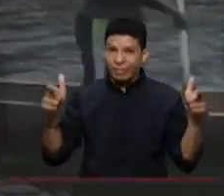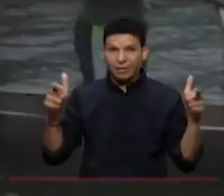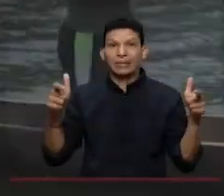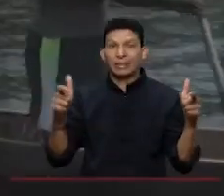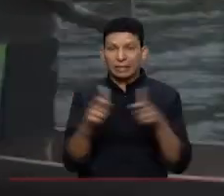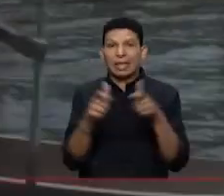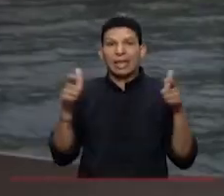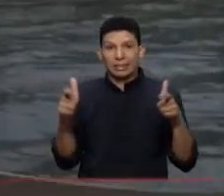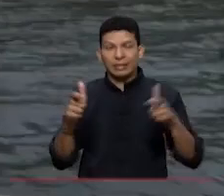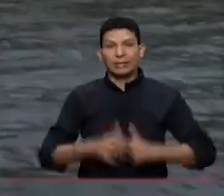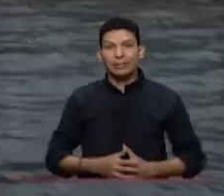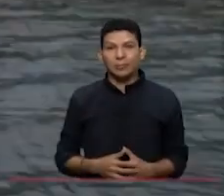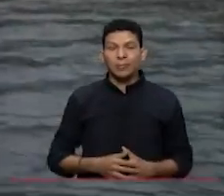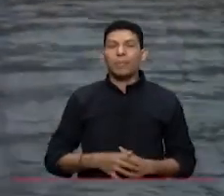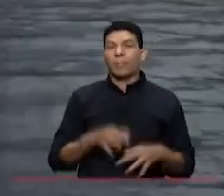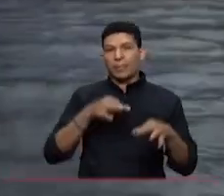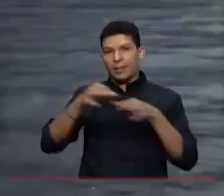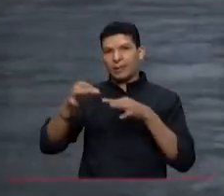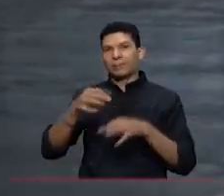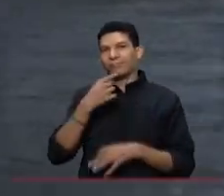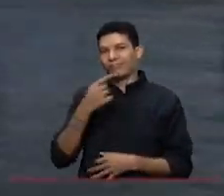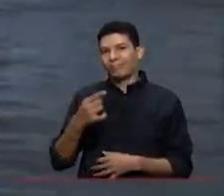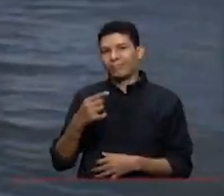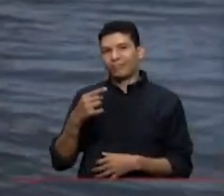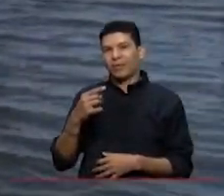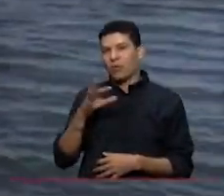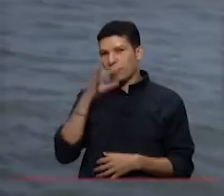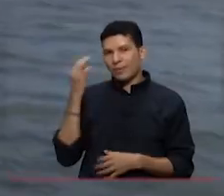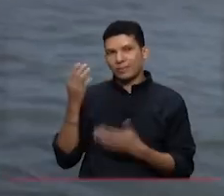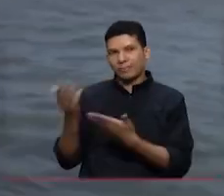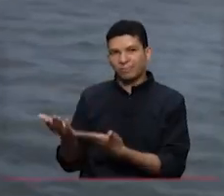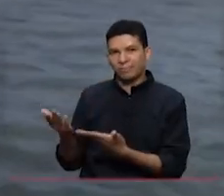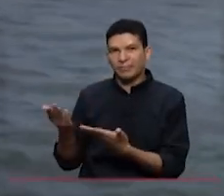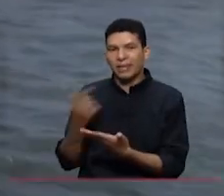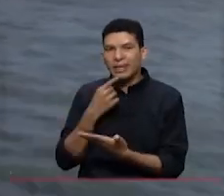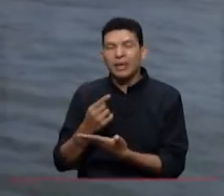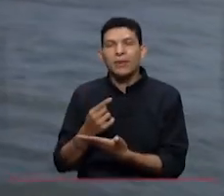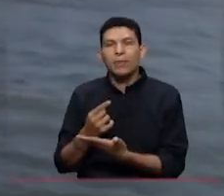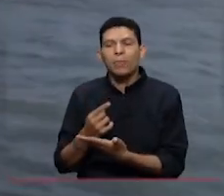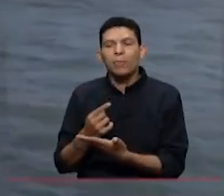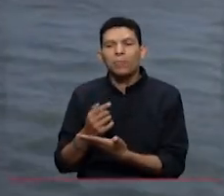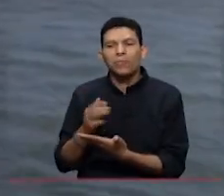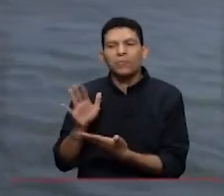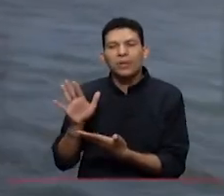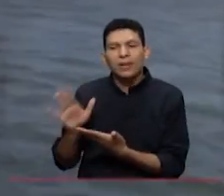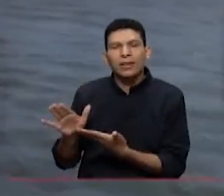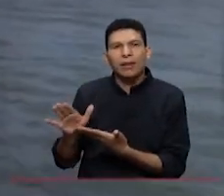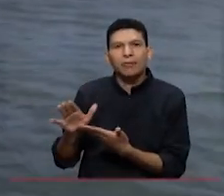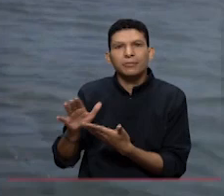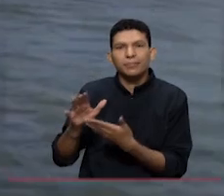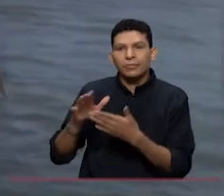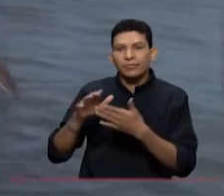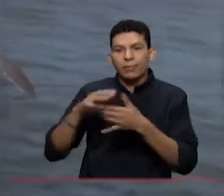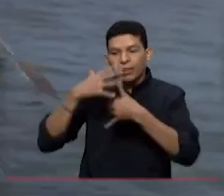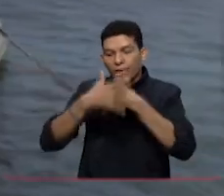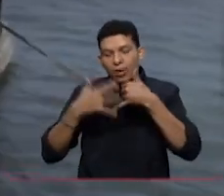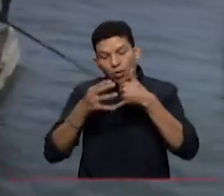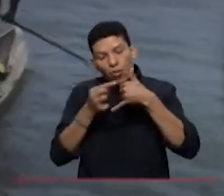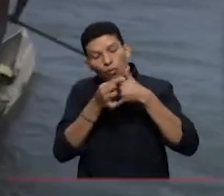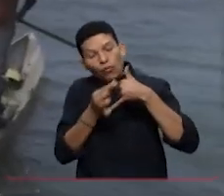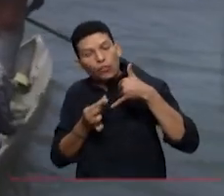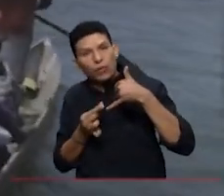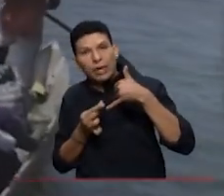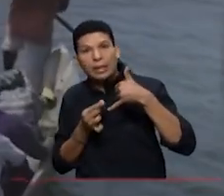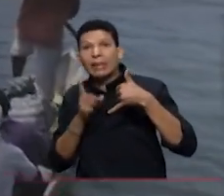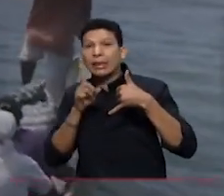muy amplio, y como lo explicaba el biólogo, no solamente es la parte, digamos, continental o costera, sino que también